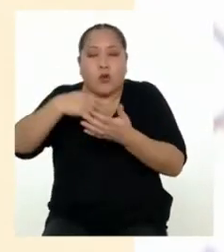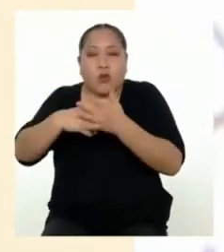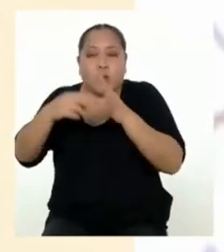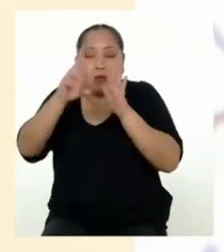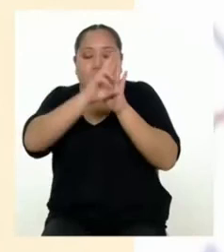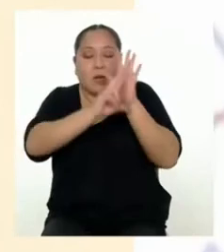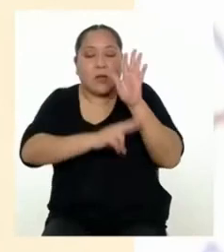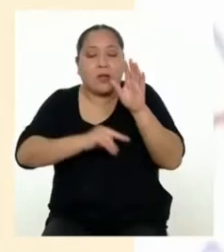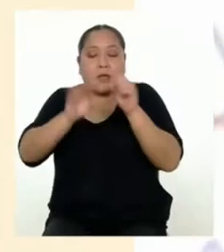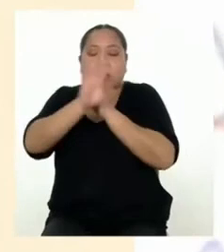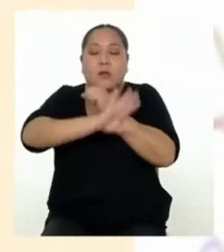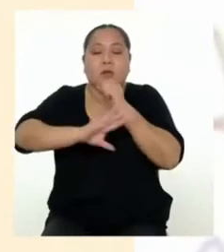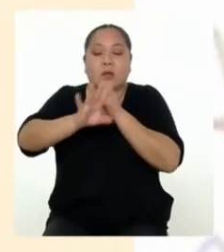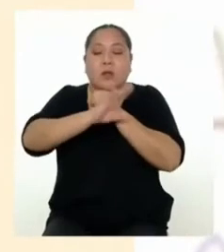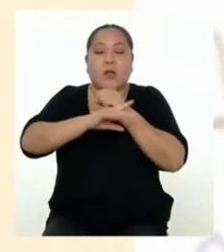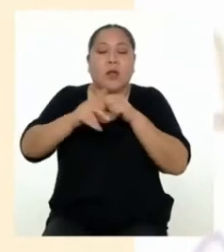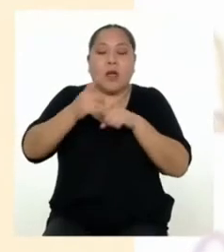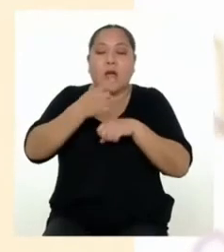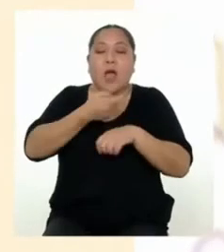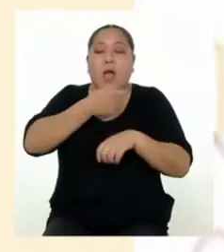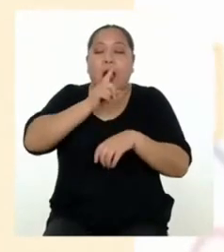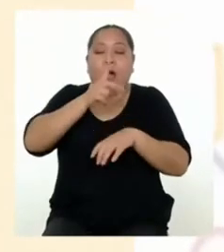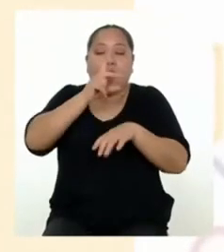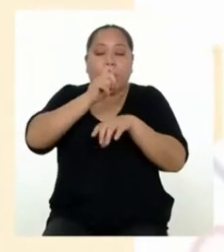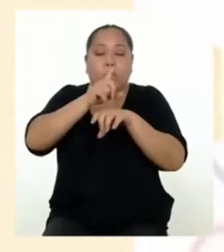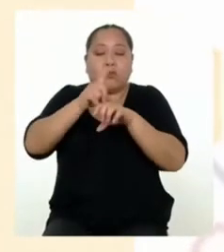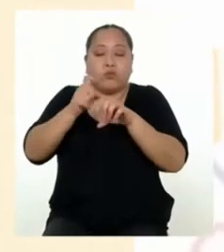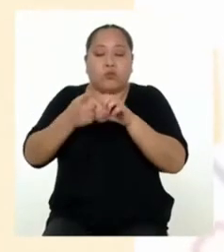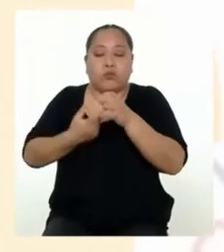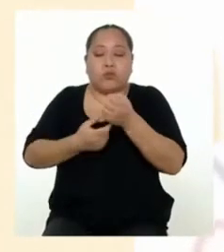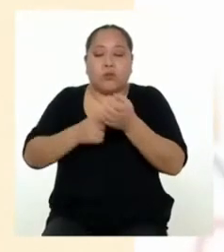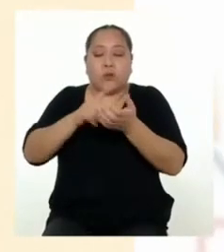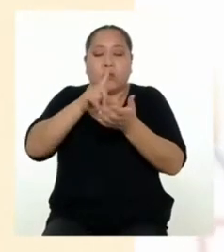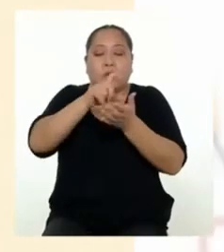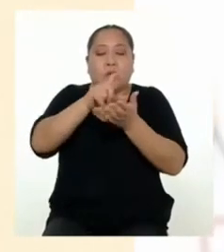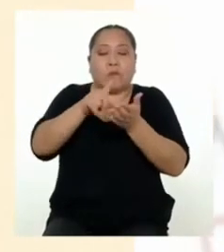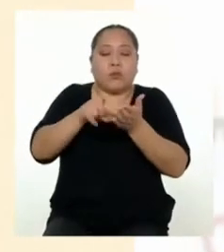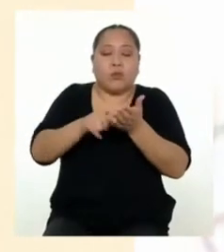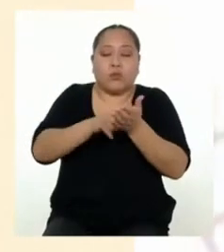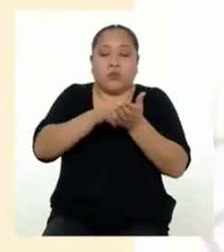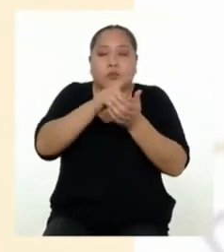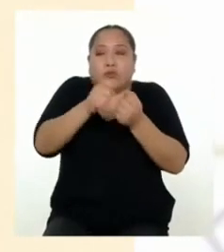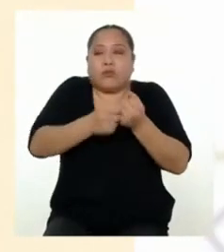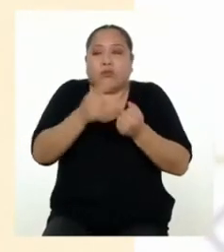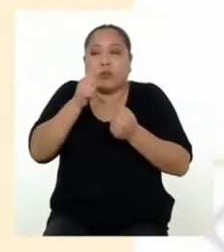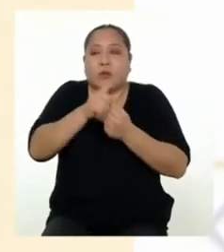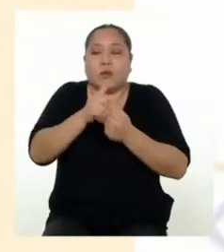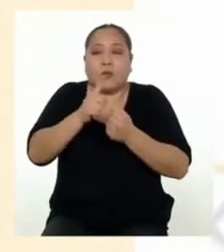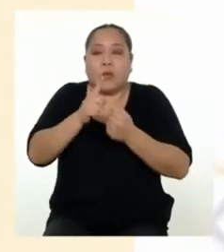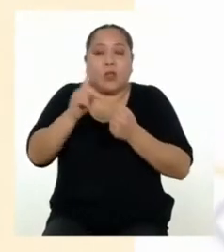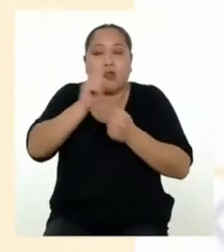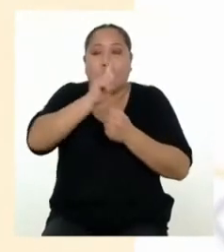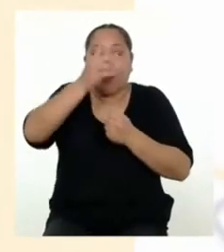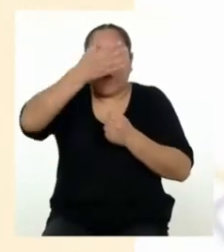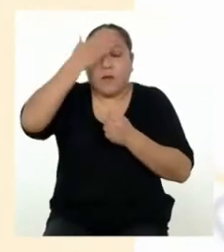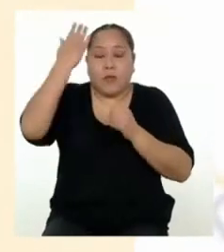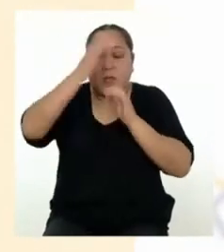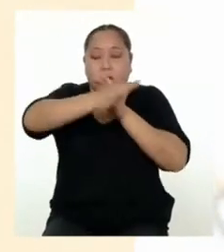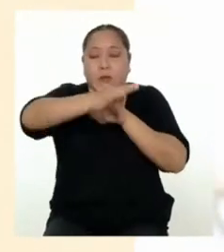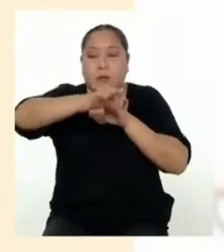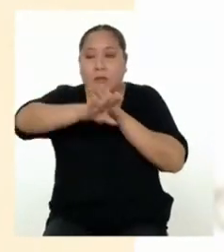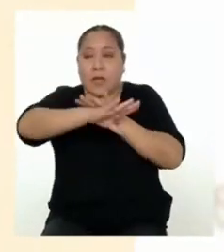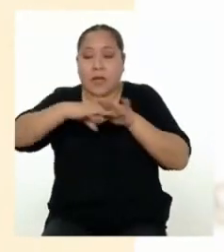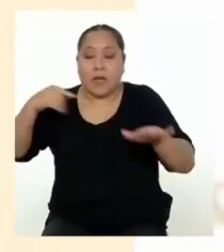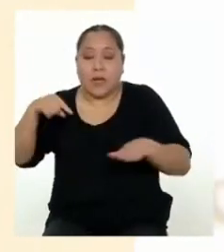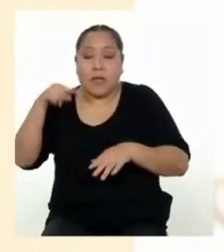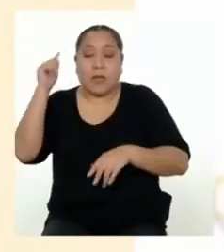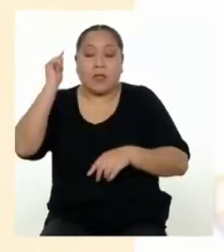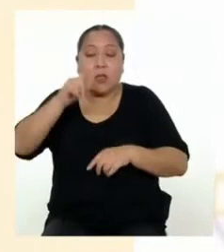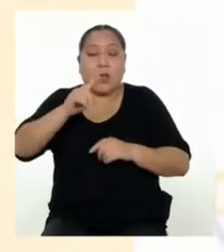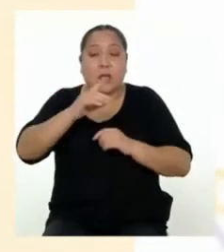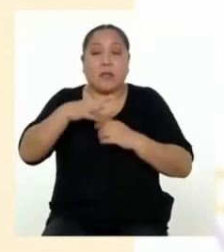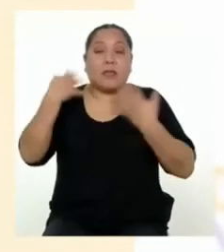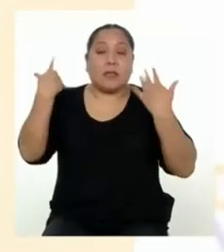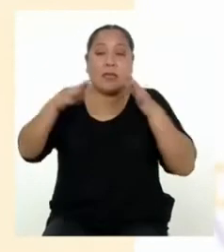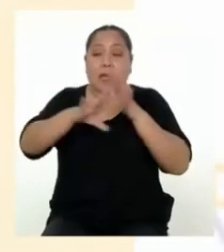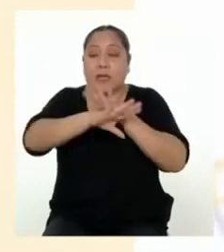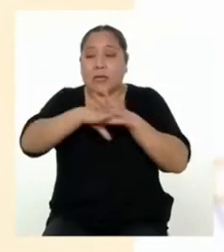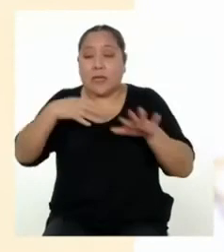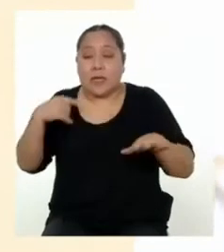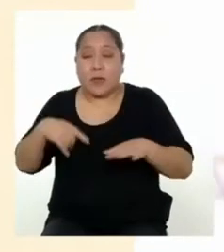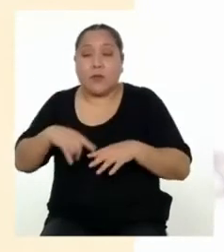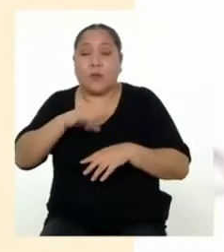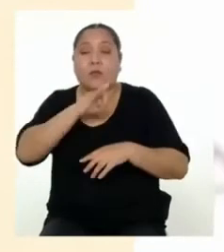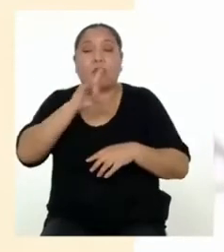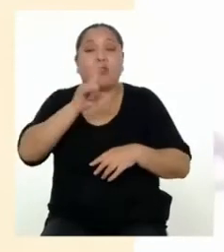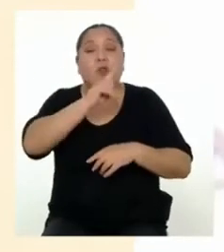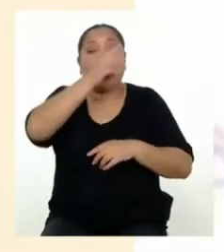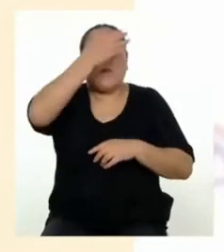Lavarnos las manos, desinfectar los alimentos, evitar salir. Y si lo hacemos, no olvidarnos del uso correcto de la mascarilla y el distanciamiento